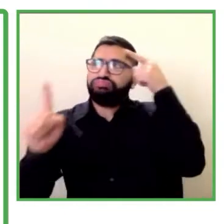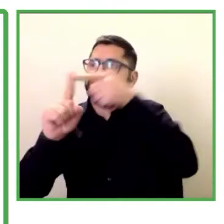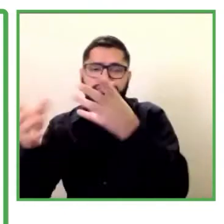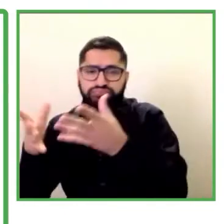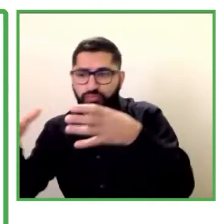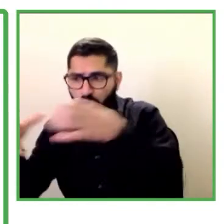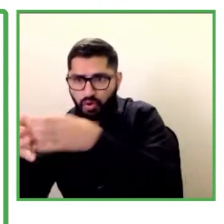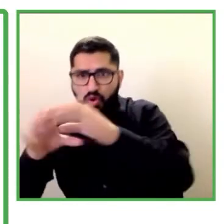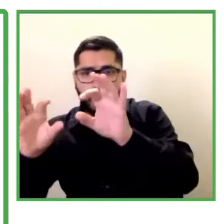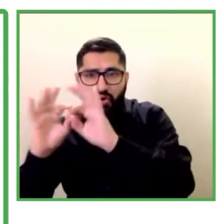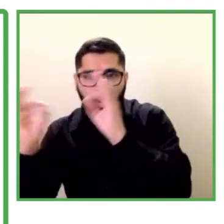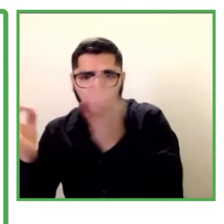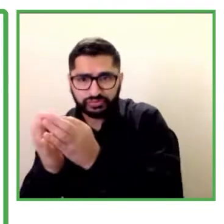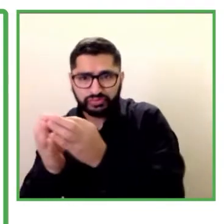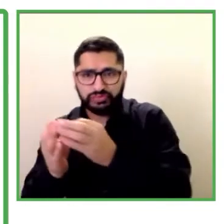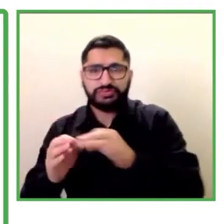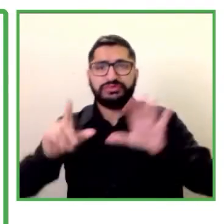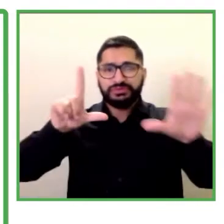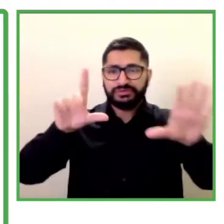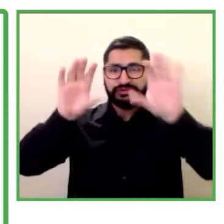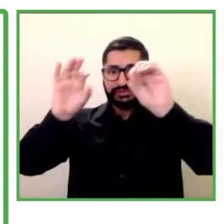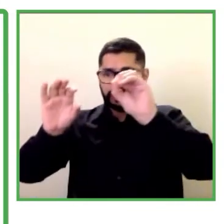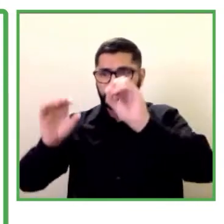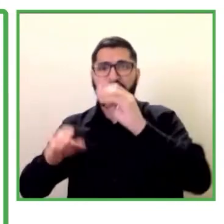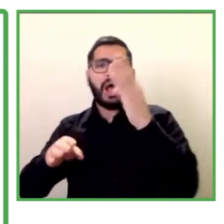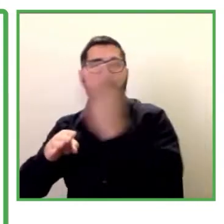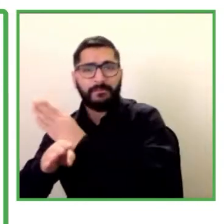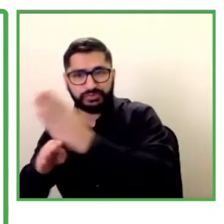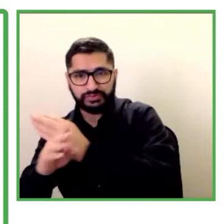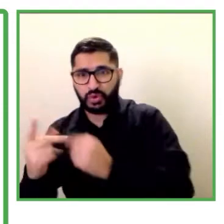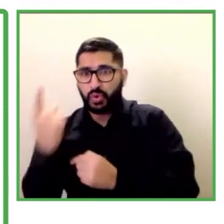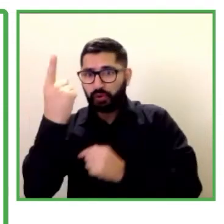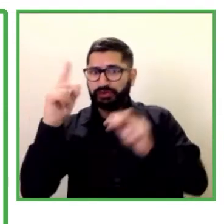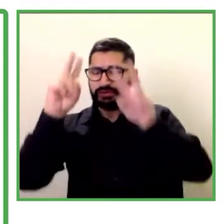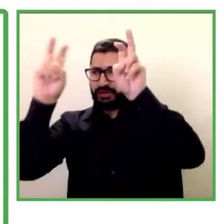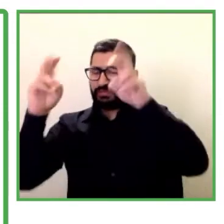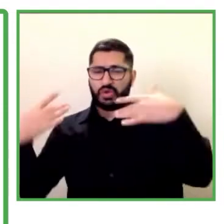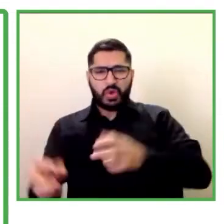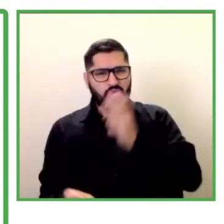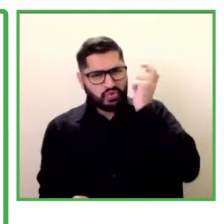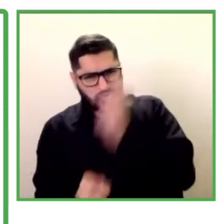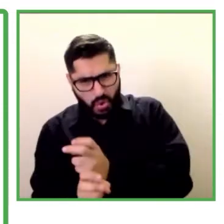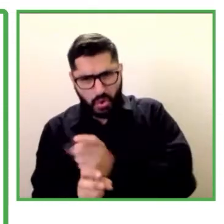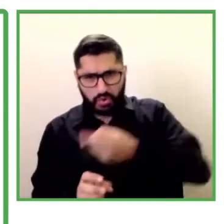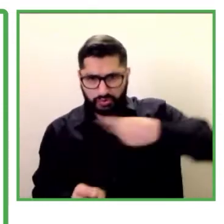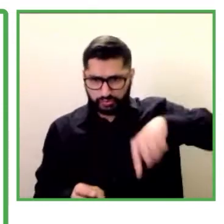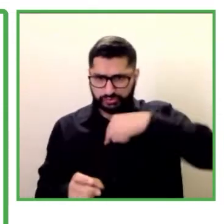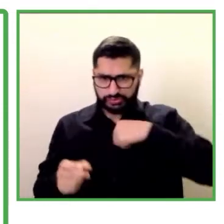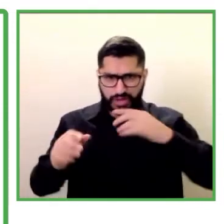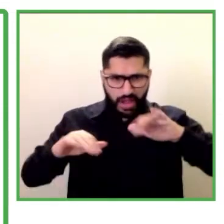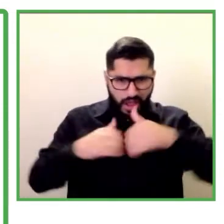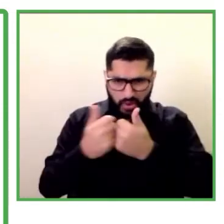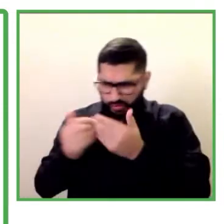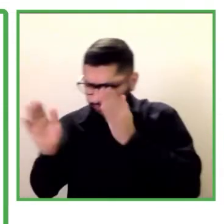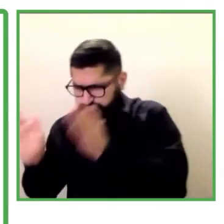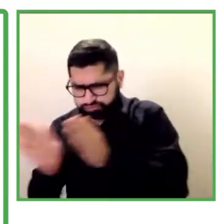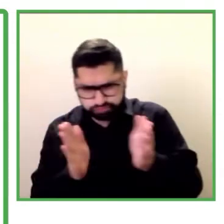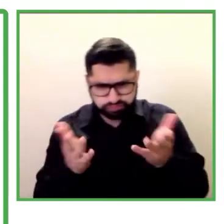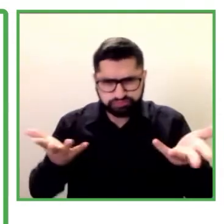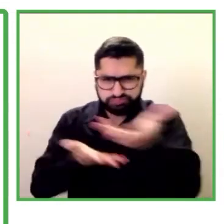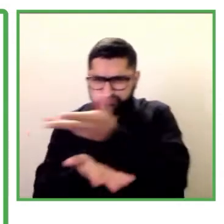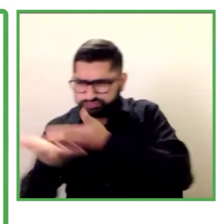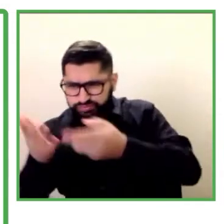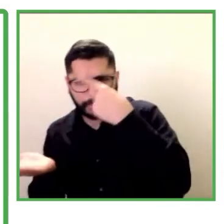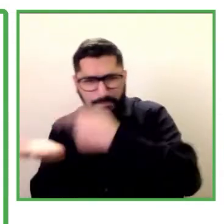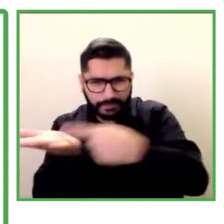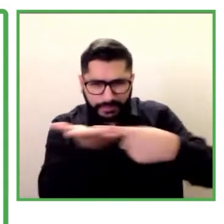y trabajamos distintos temas para poder abarcar una mayor este gran gran desafío luego ejecutamos